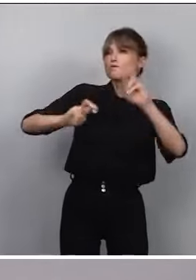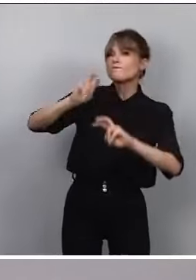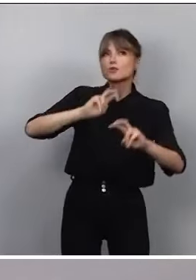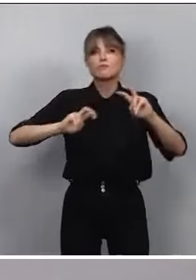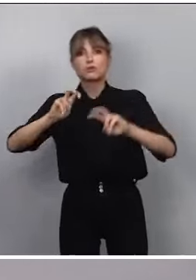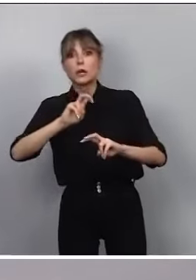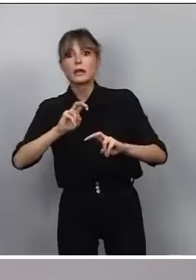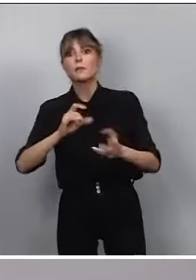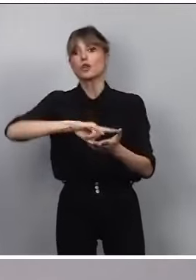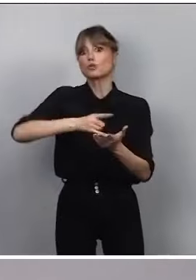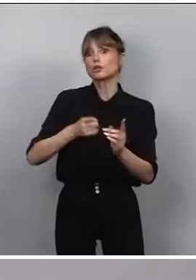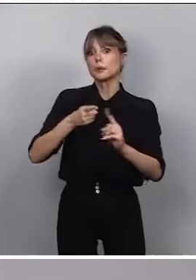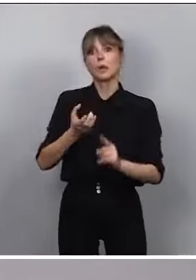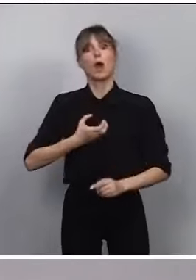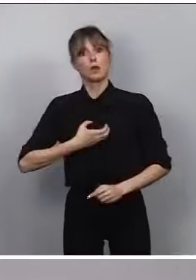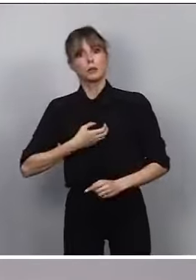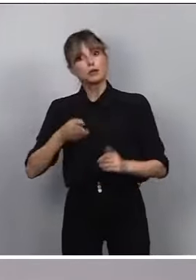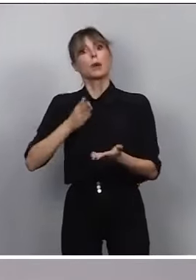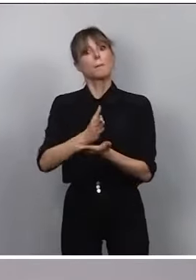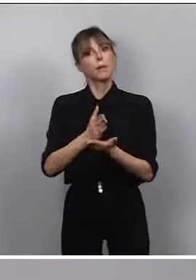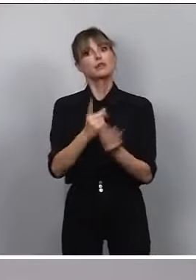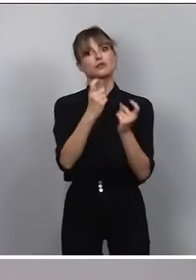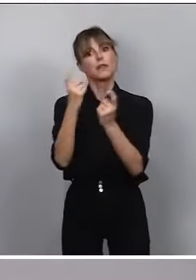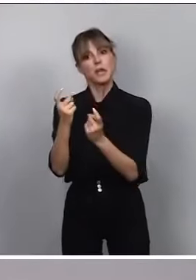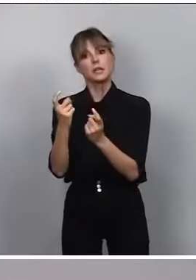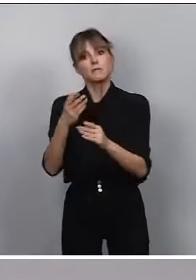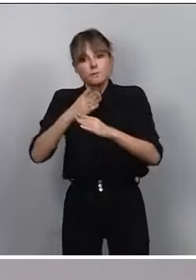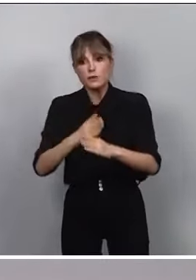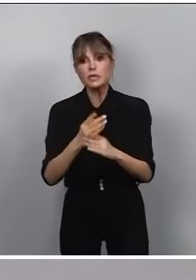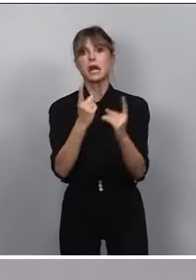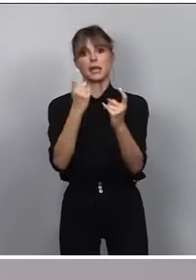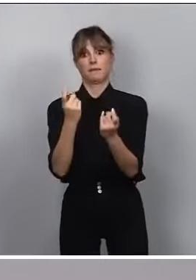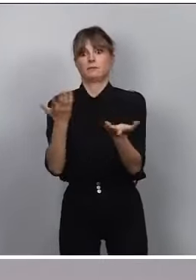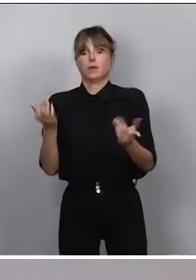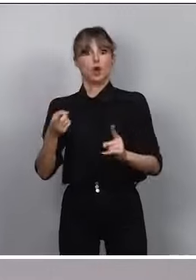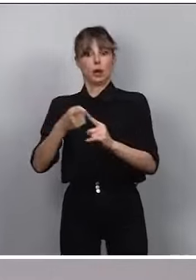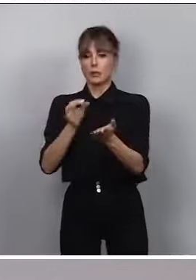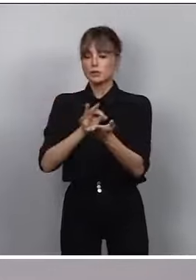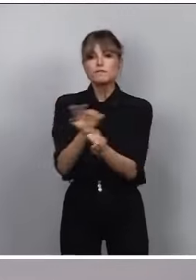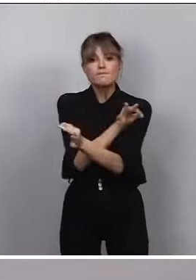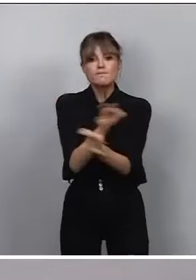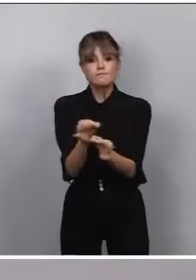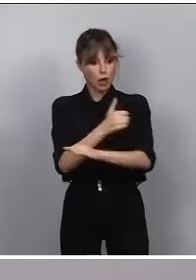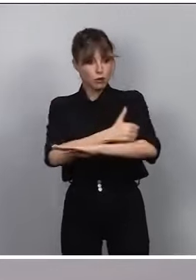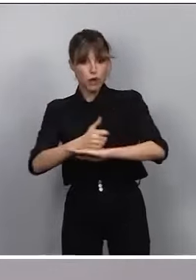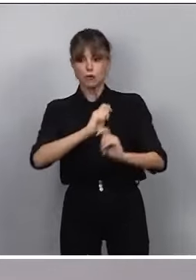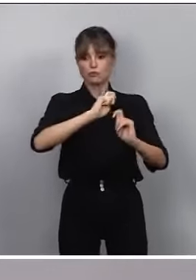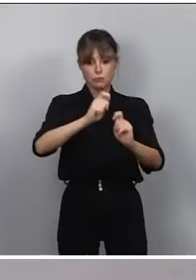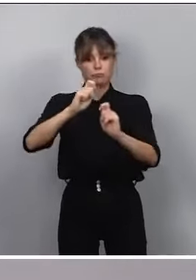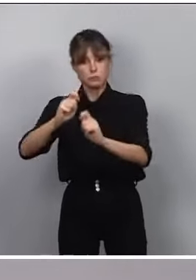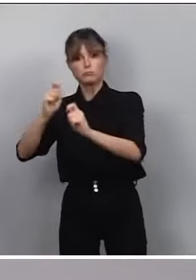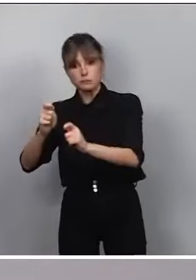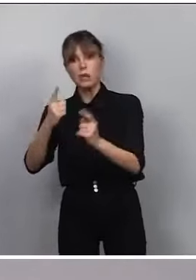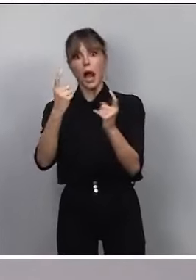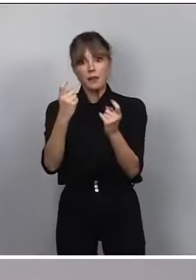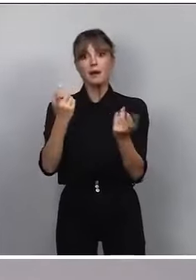para que los ayuntamientos contemos con los medios necesarios para poder prestar unos servicios eficientes a los ciudadanos que nos lo demandan,